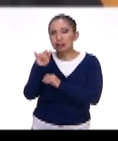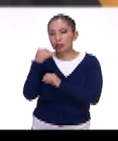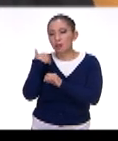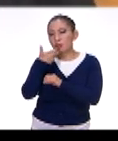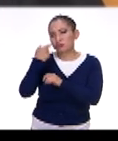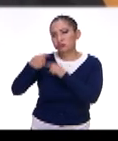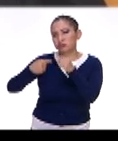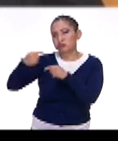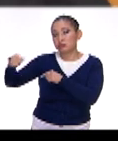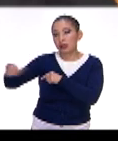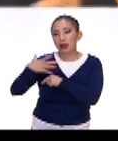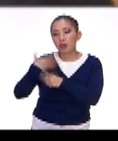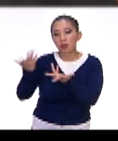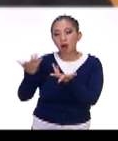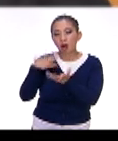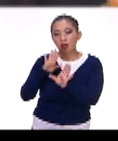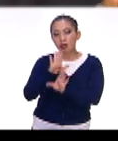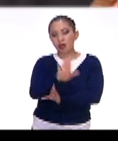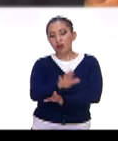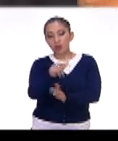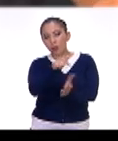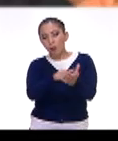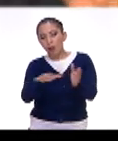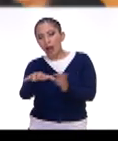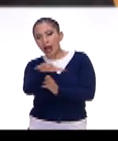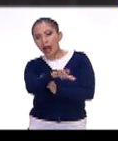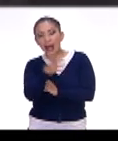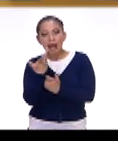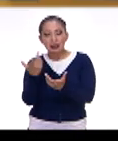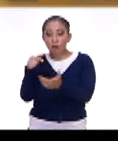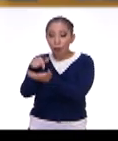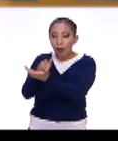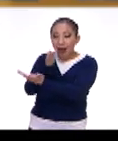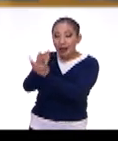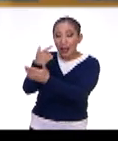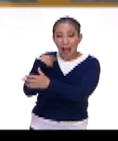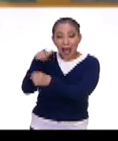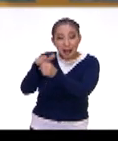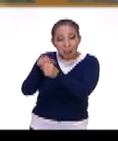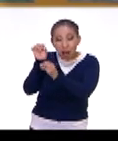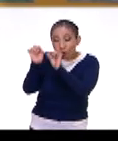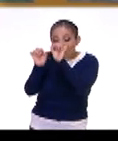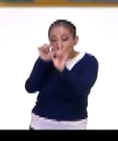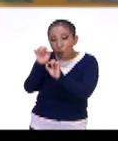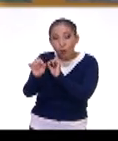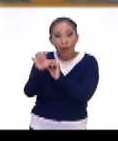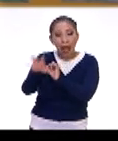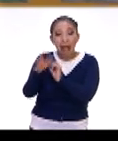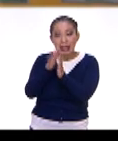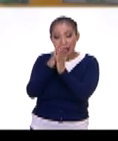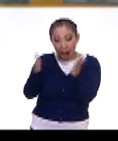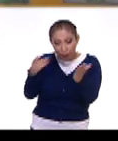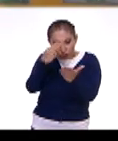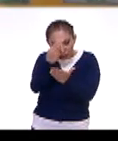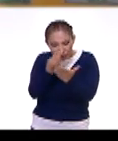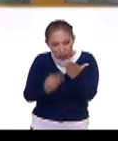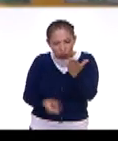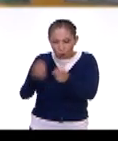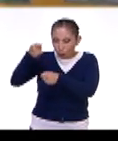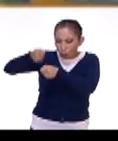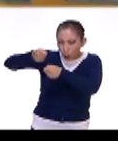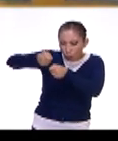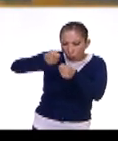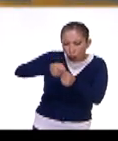Tiene muchísimas. Tiene unos bestiarios y, vamos a decir, unos insectarios. Hay libros grabados,